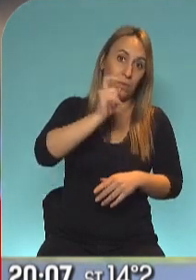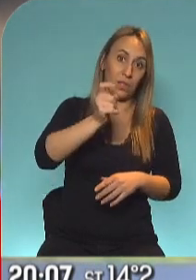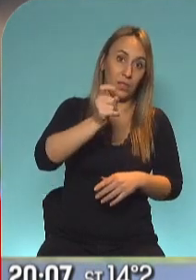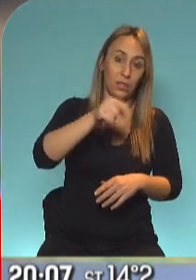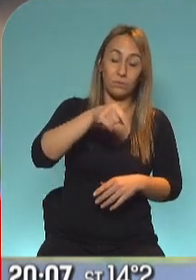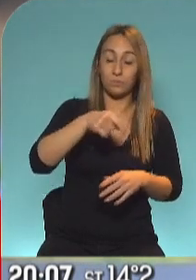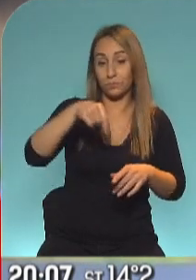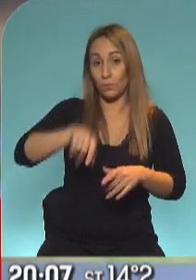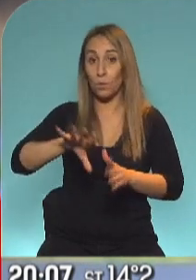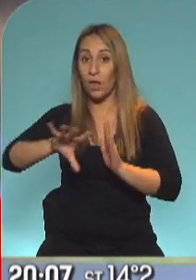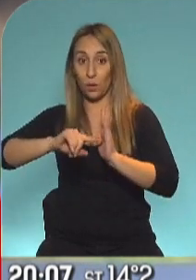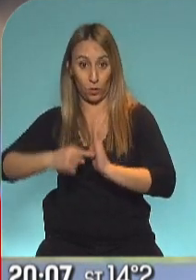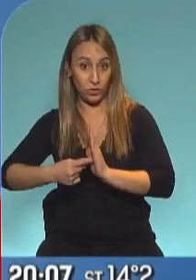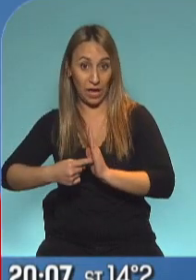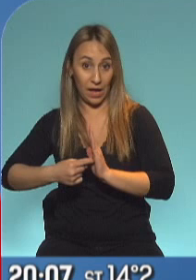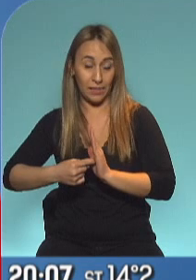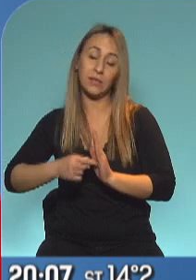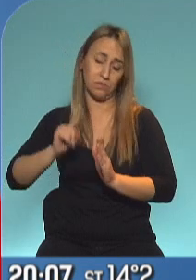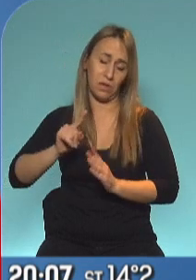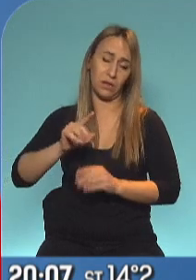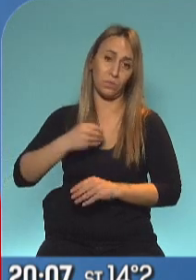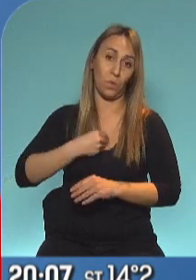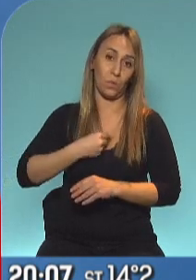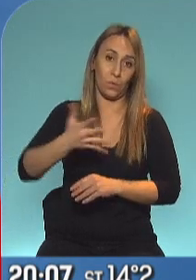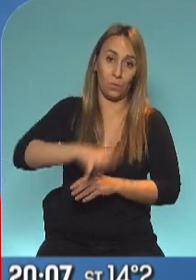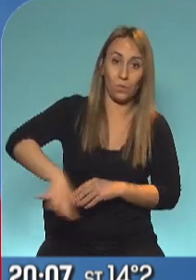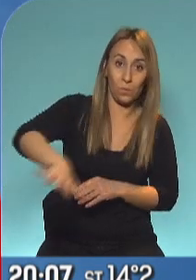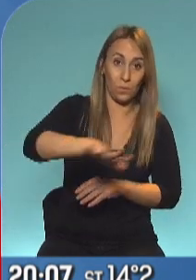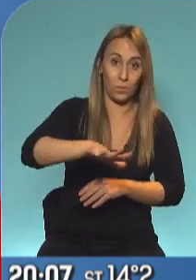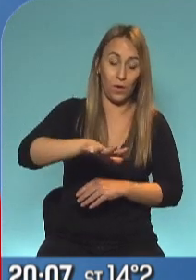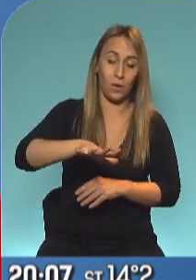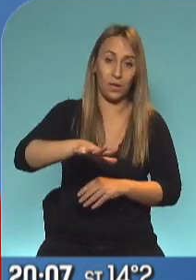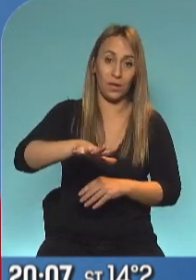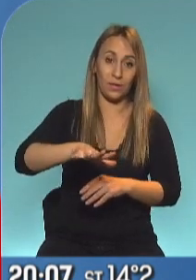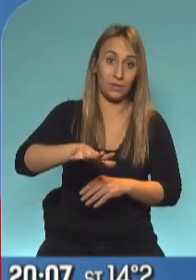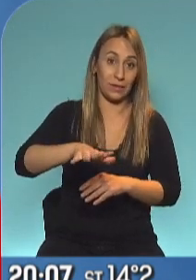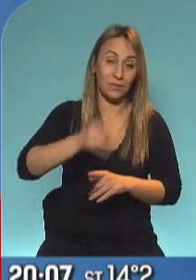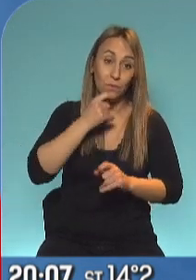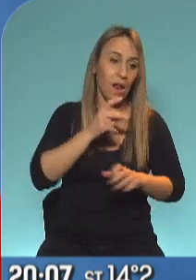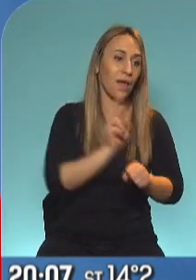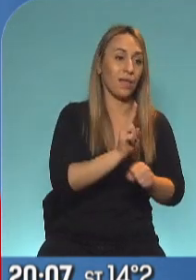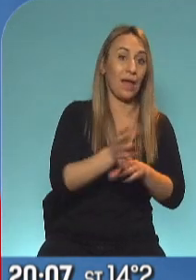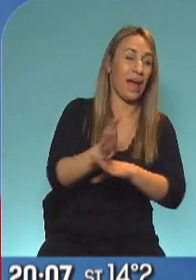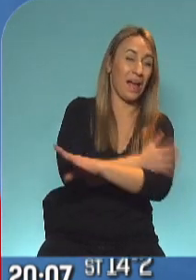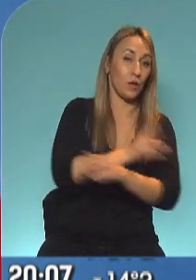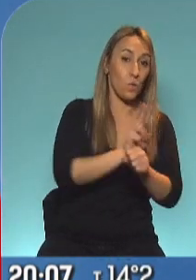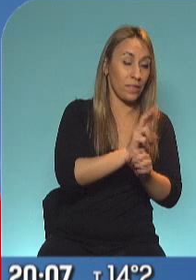Buenos Aires y el Gran Buenos Aires, fundamentalmente, tendría saturado el sistema